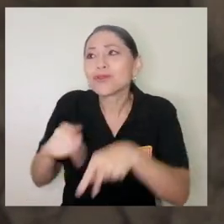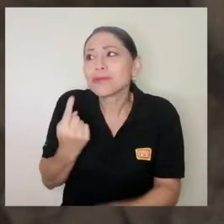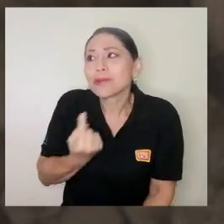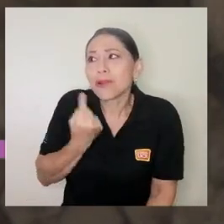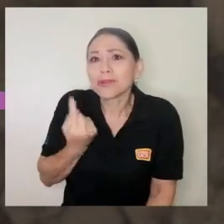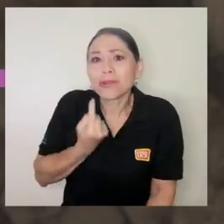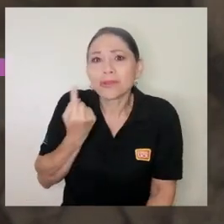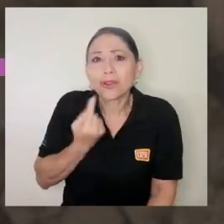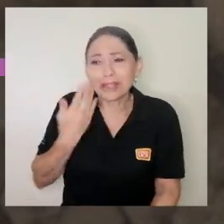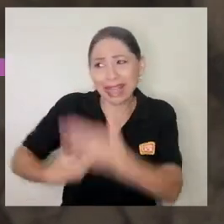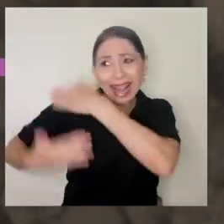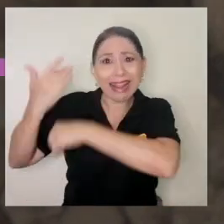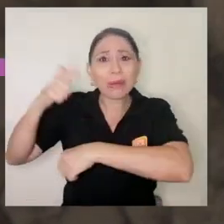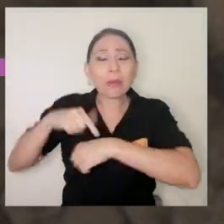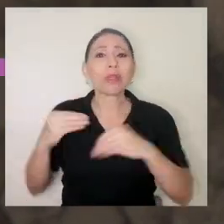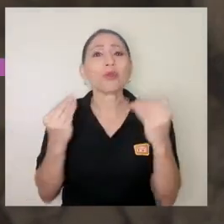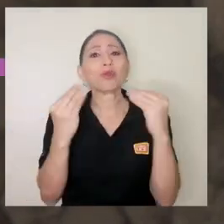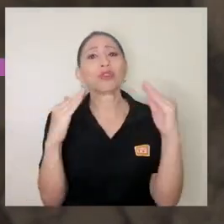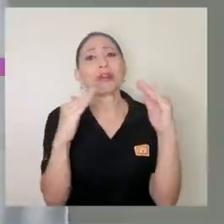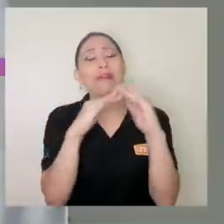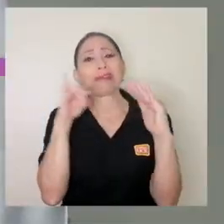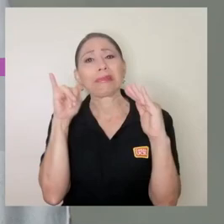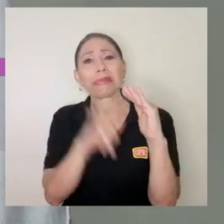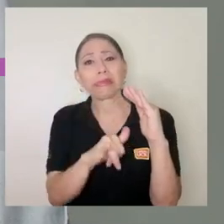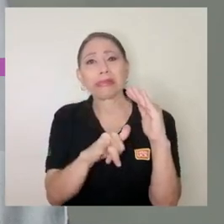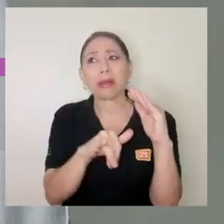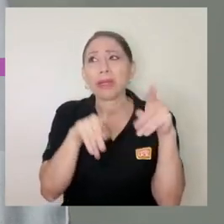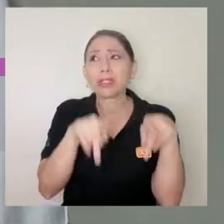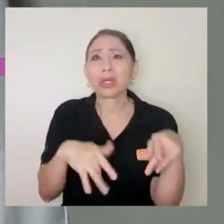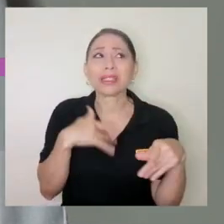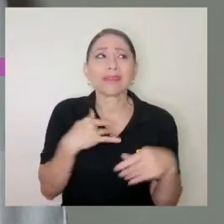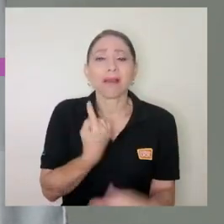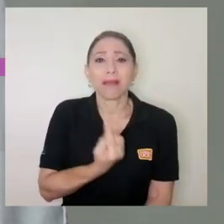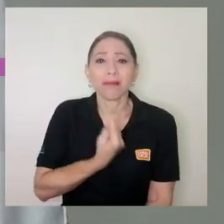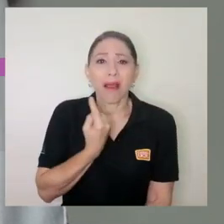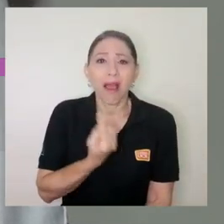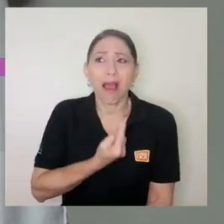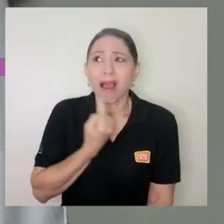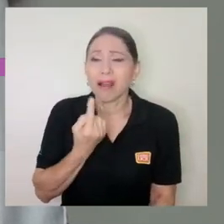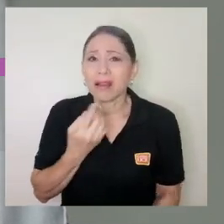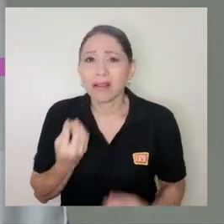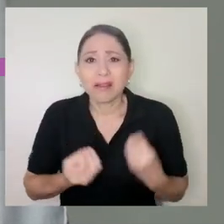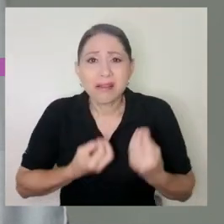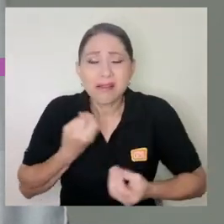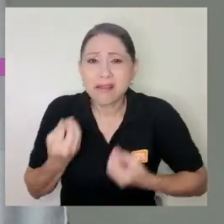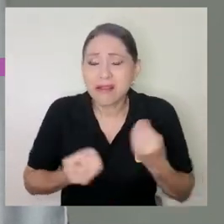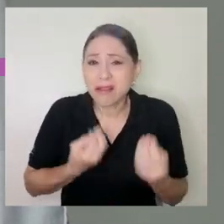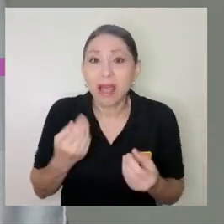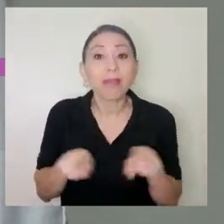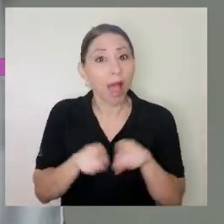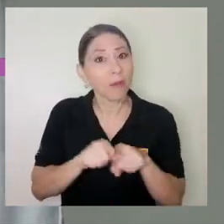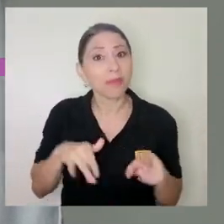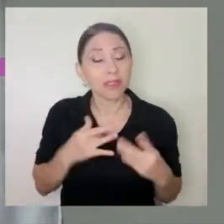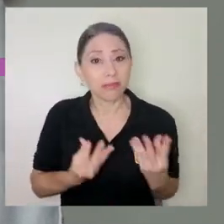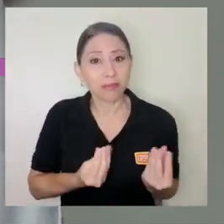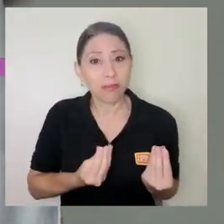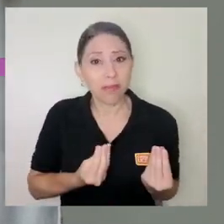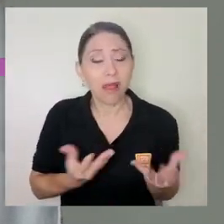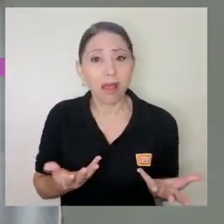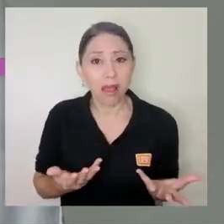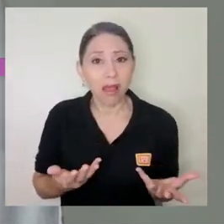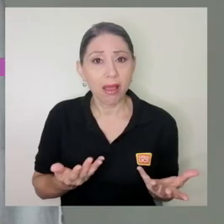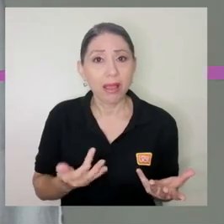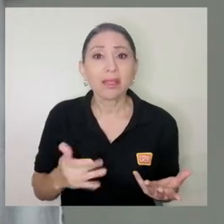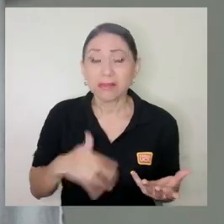entonces, en los momentos en donde hubo mucho confinamiento, sí había una sensación de desconexión y de soledad muy profunda, además del